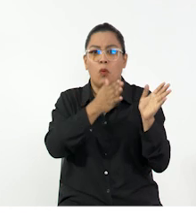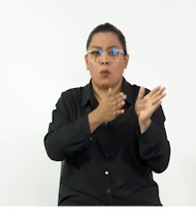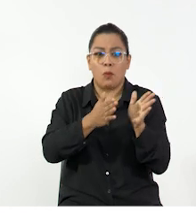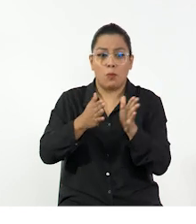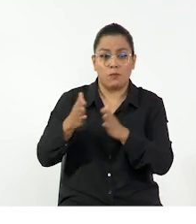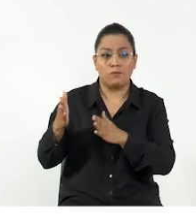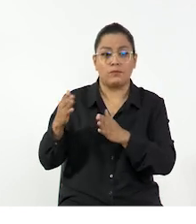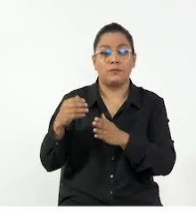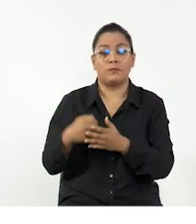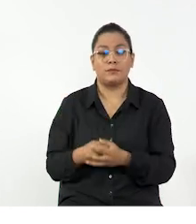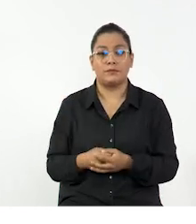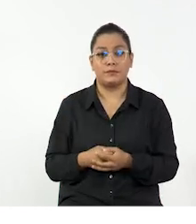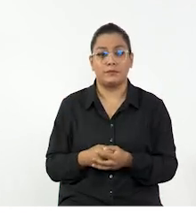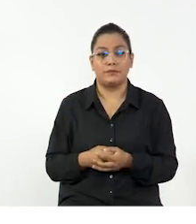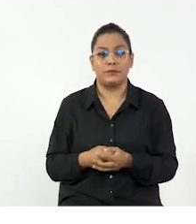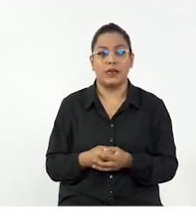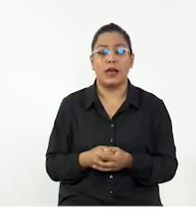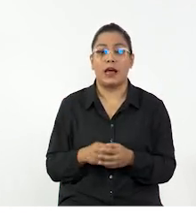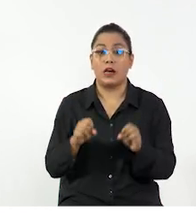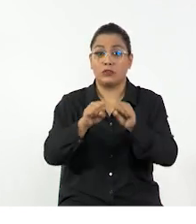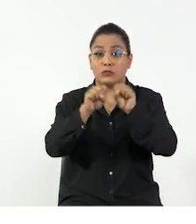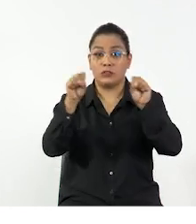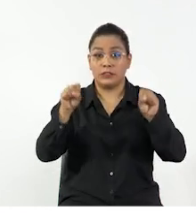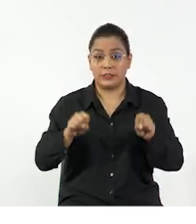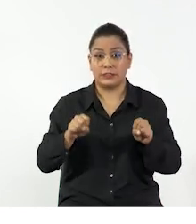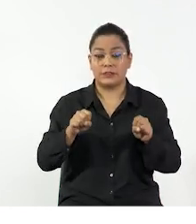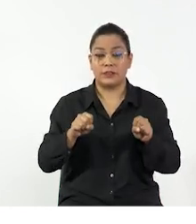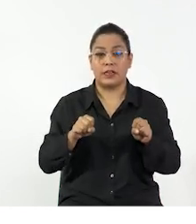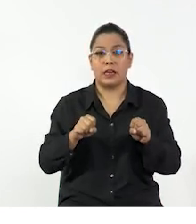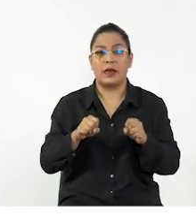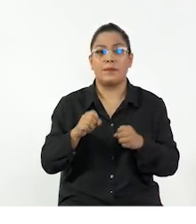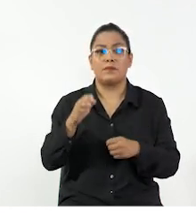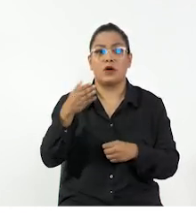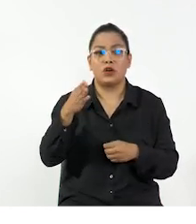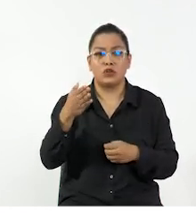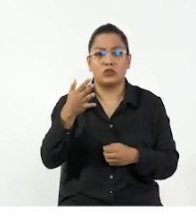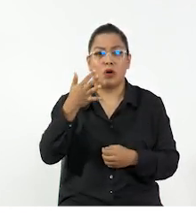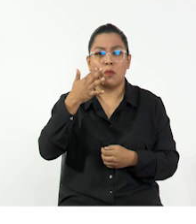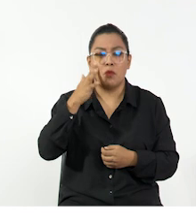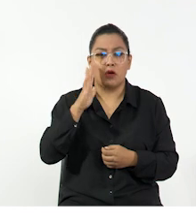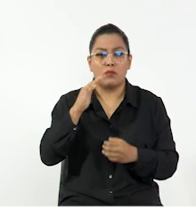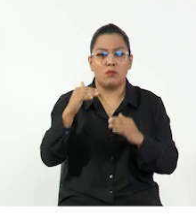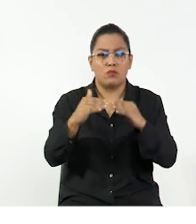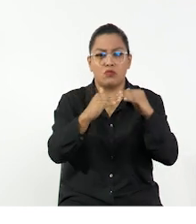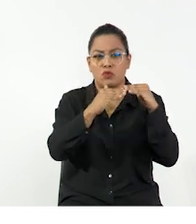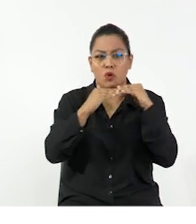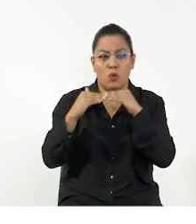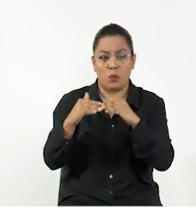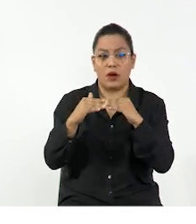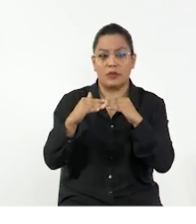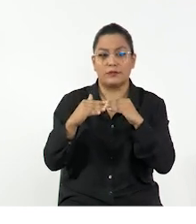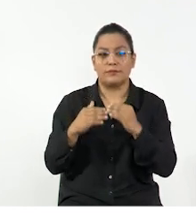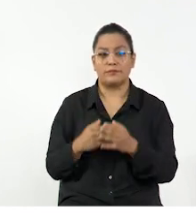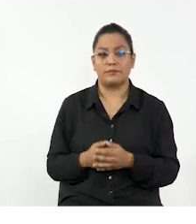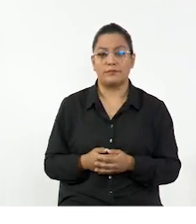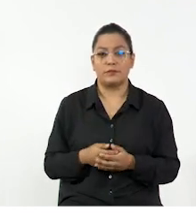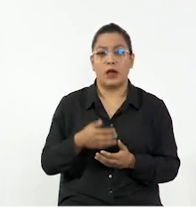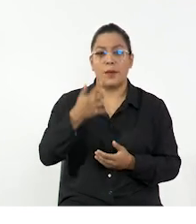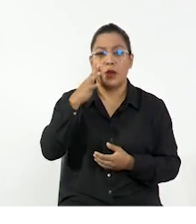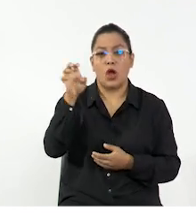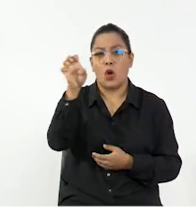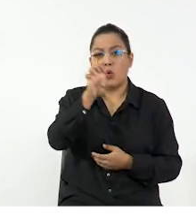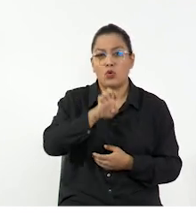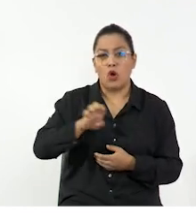mayormente categorizados por las regiones de utilización. Existe el sistema internacional, que se utiliza como el sistema estándar a nivel